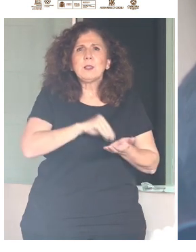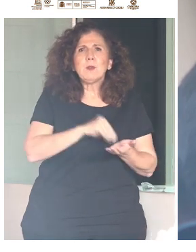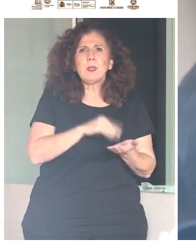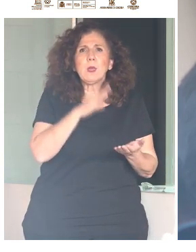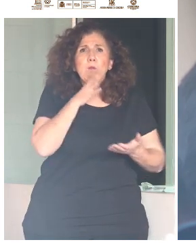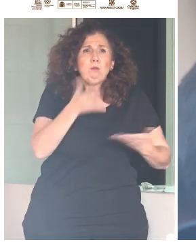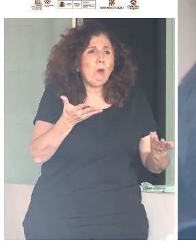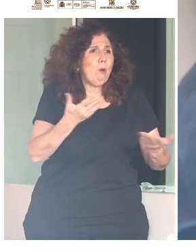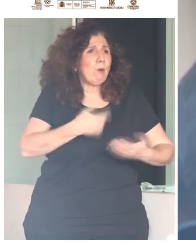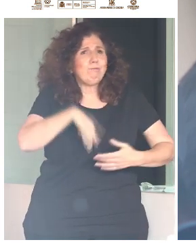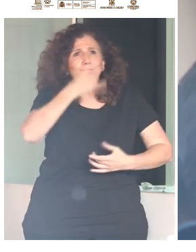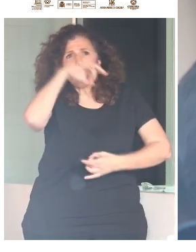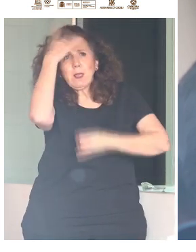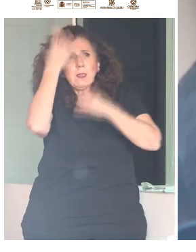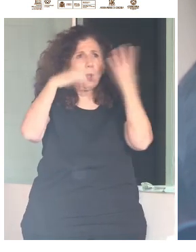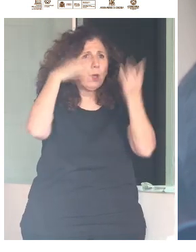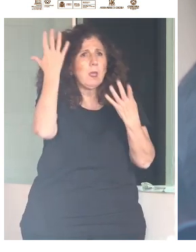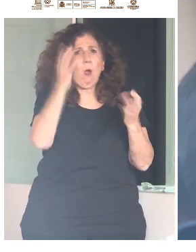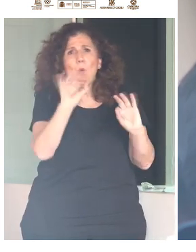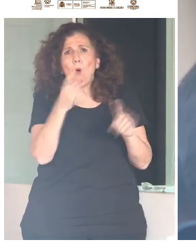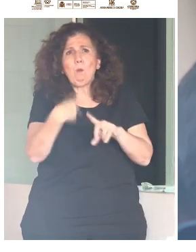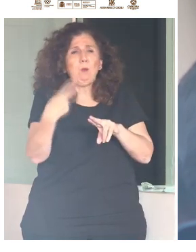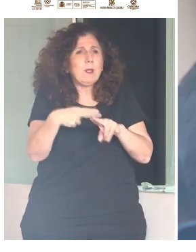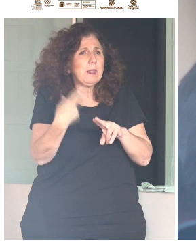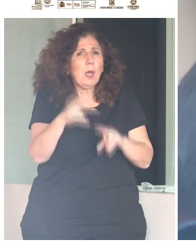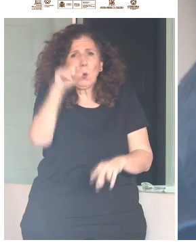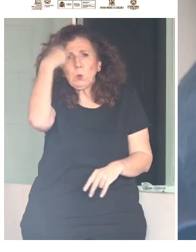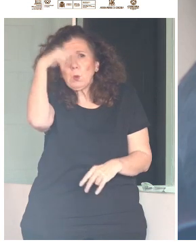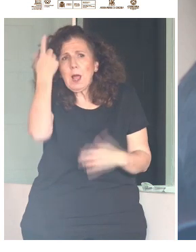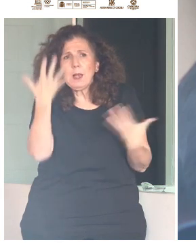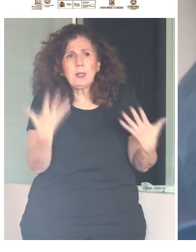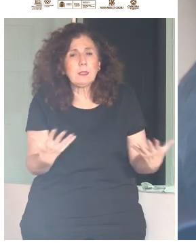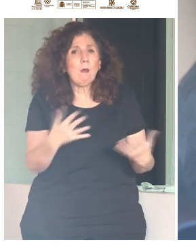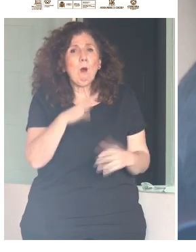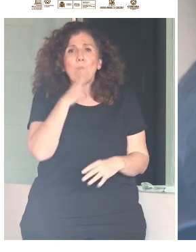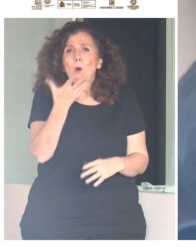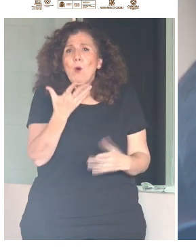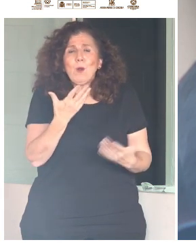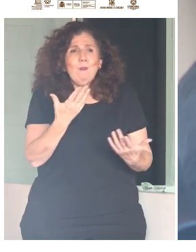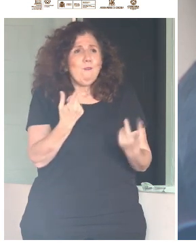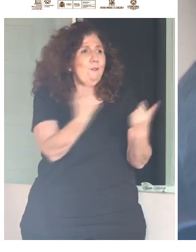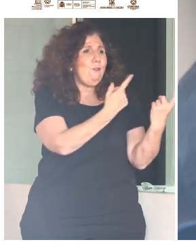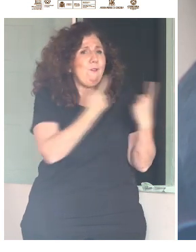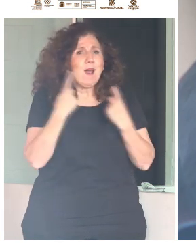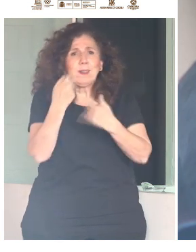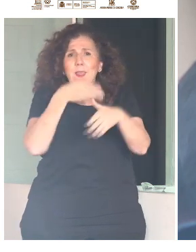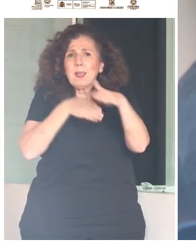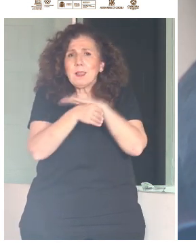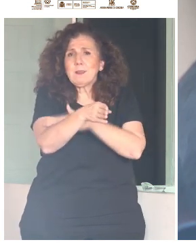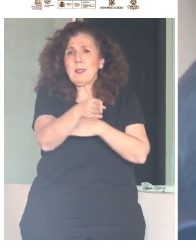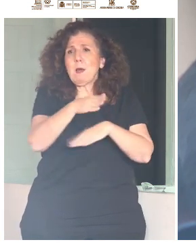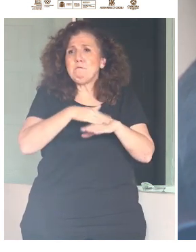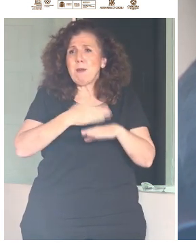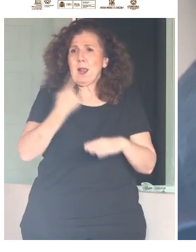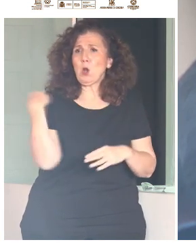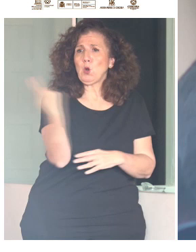asistencialistas por parte de las políticas culturales, por la ausencia de la accesibilidad, decae para nosotras y